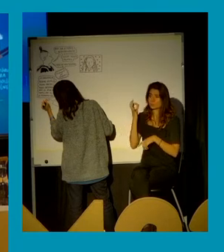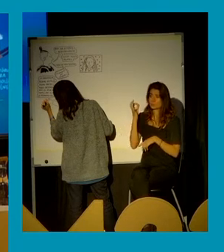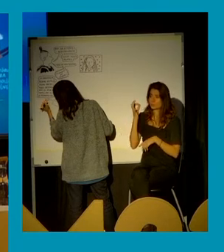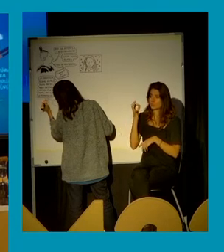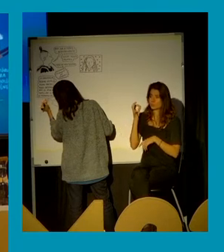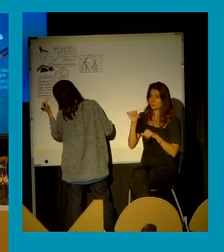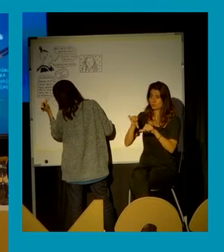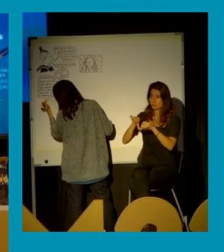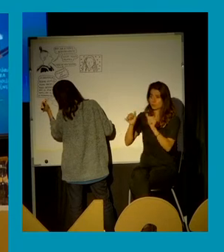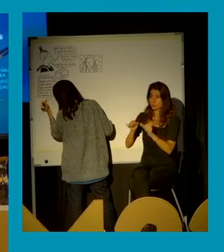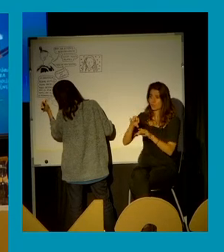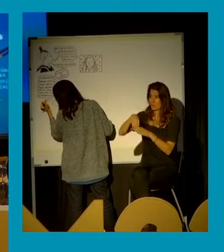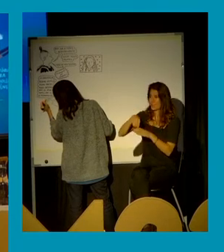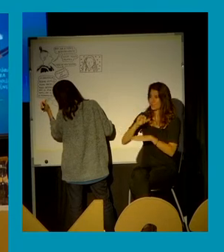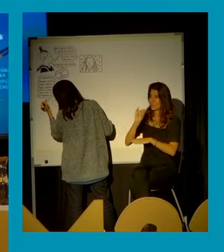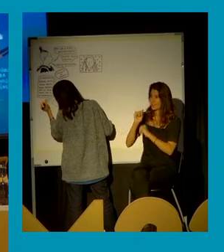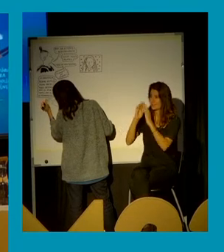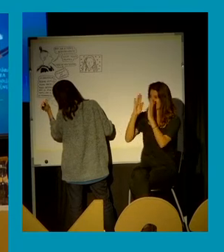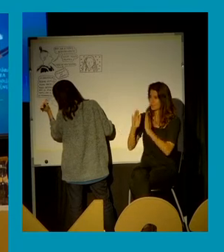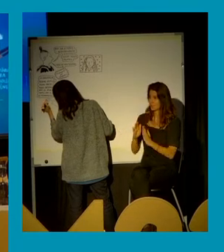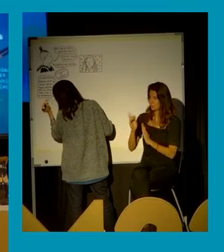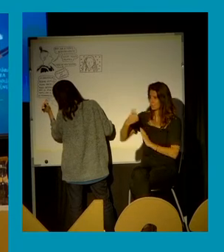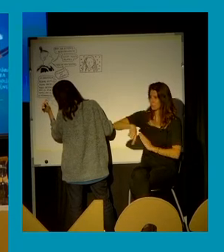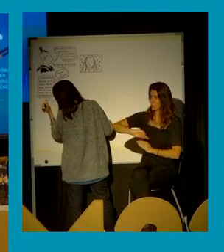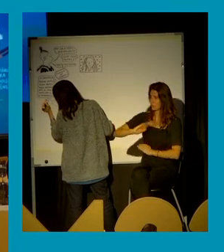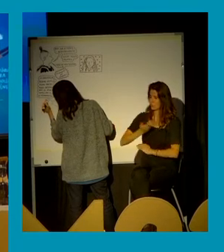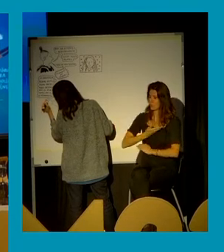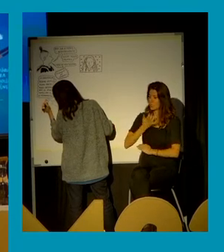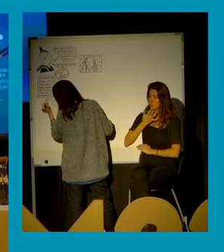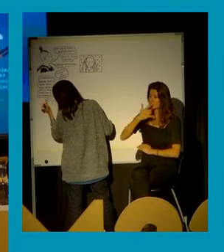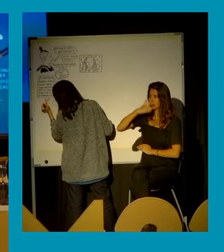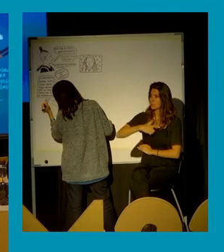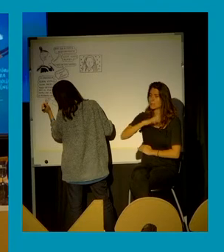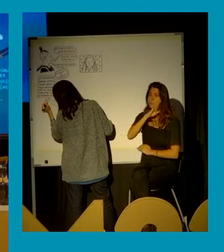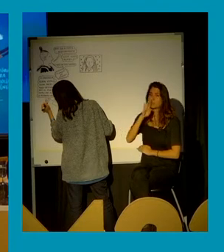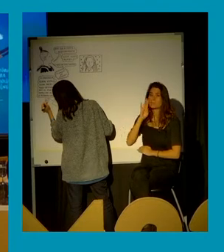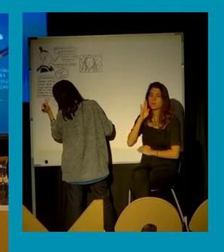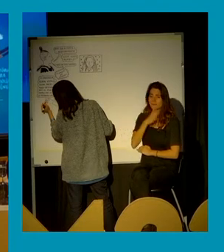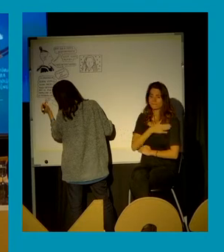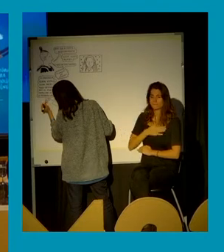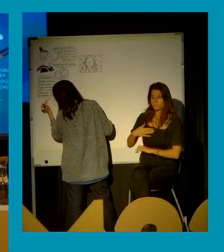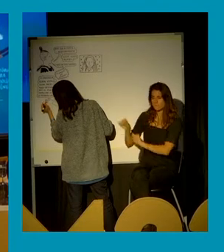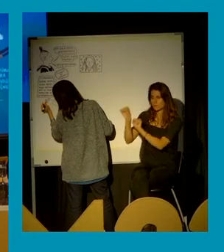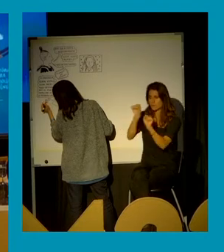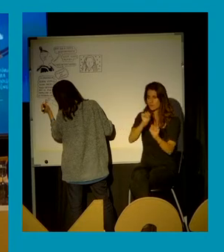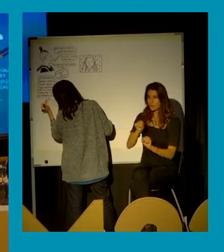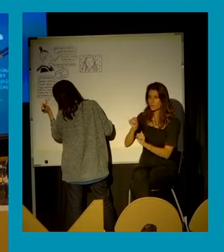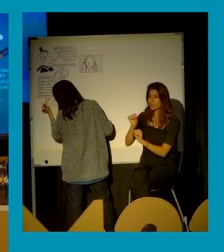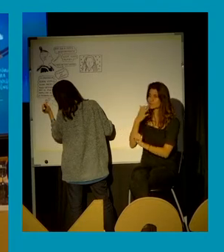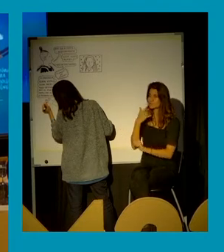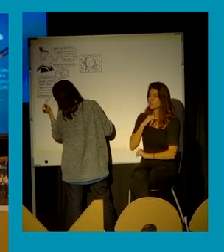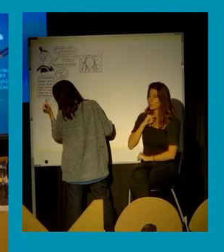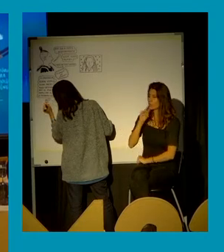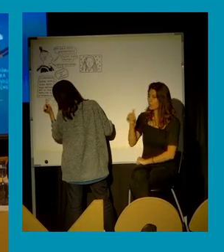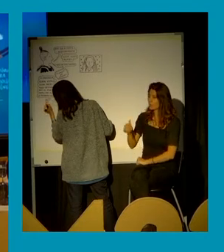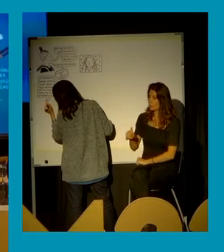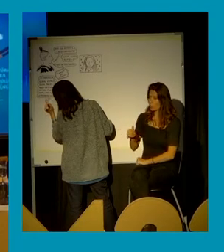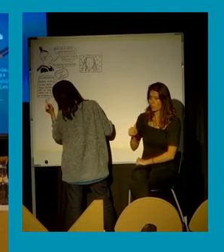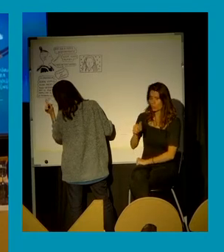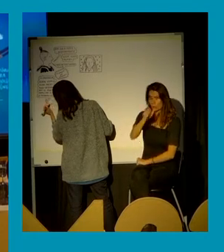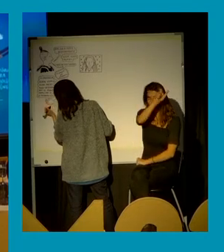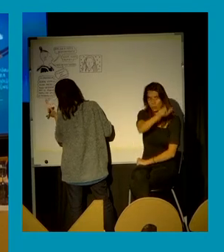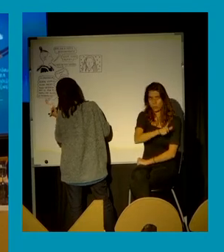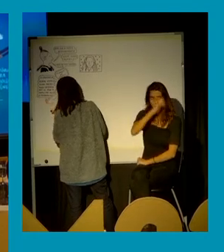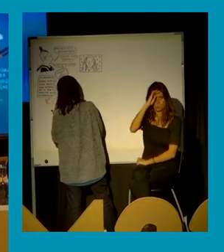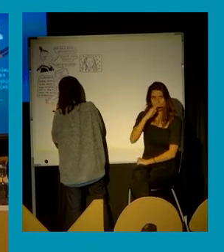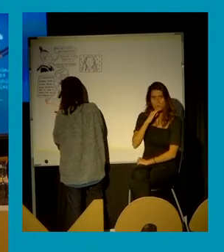son sancionadas cuando son madres protectoras y denuncian el abuso sexual o la agresión sexual hacia niños, niñas